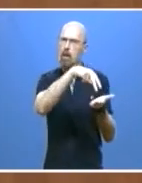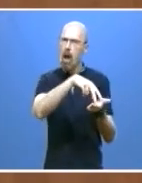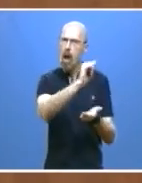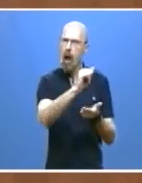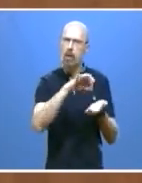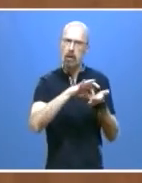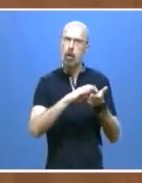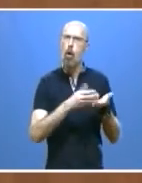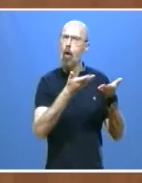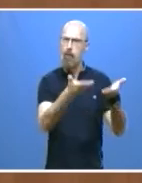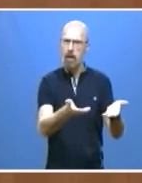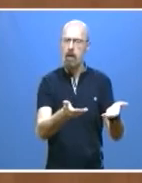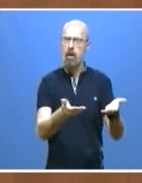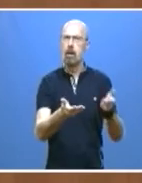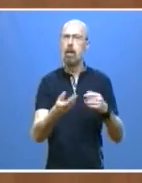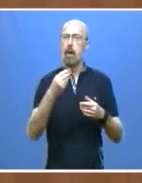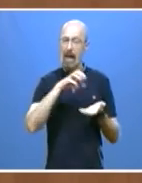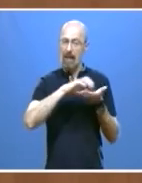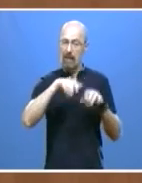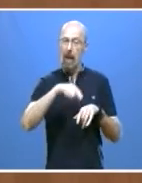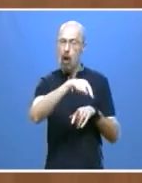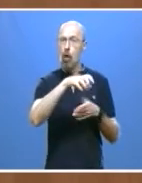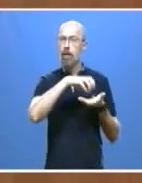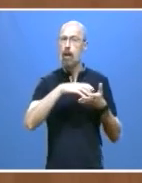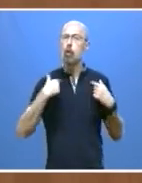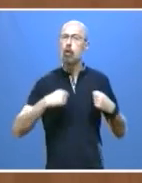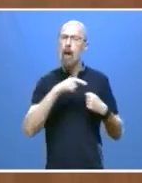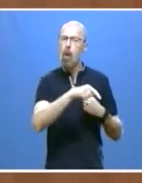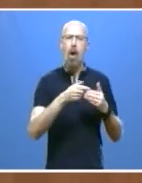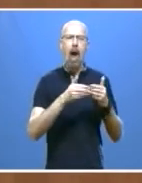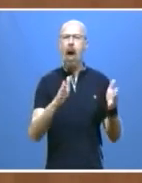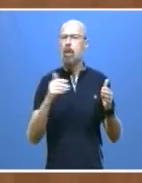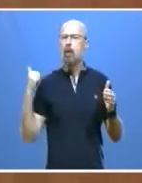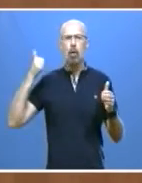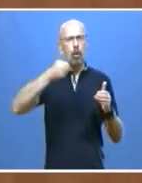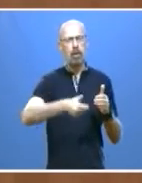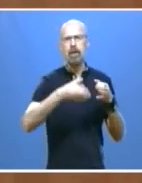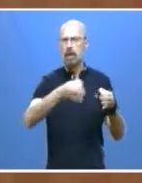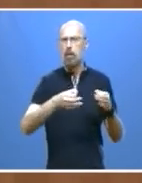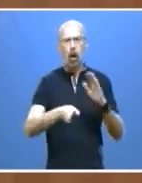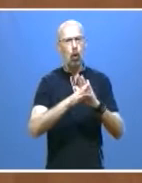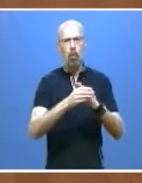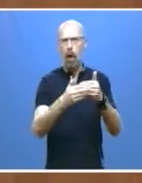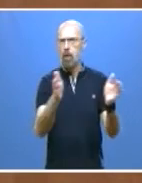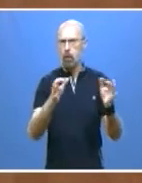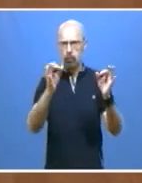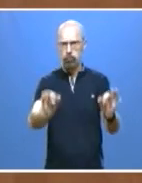Los consultorios médicos de Castilla y León siempre han estado abiertos y van a seguir abiertos.